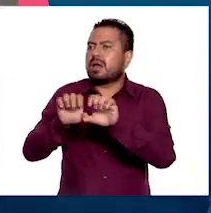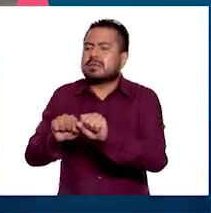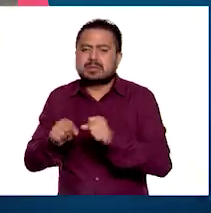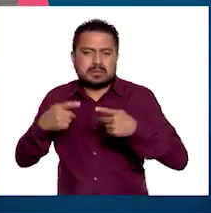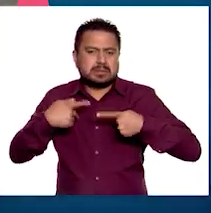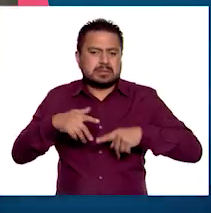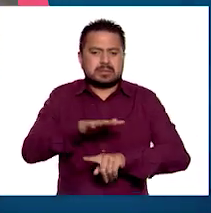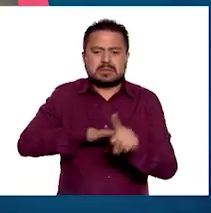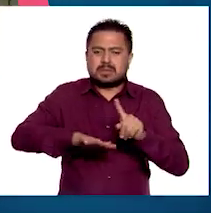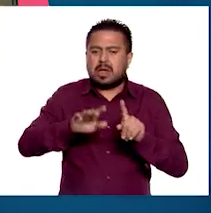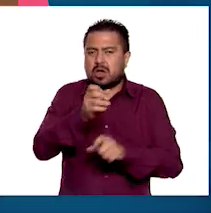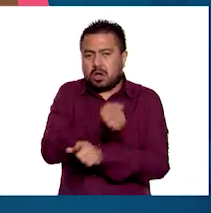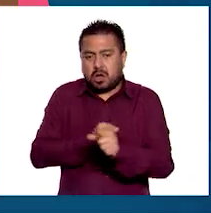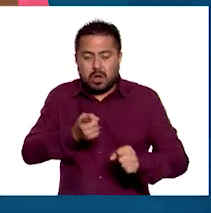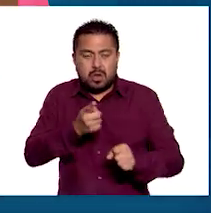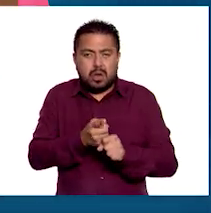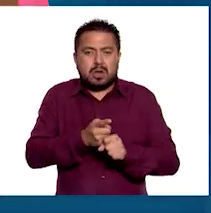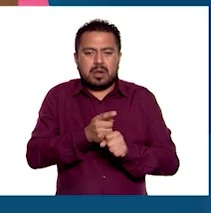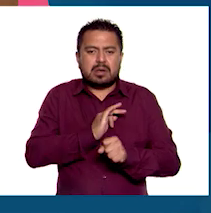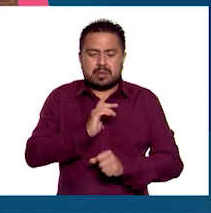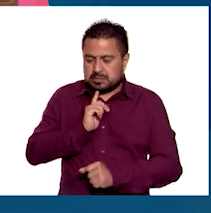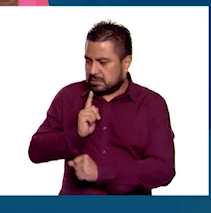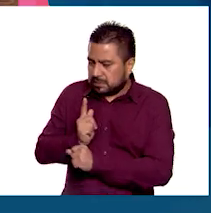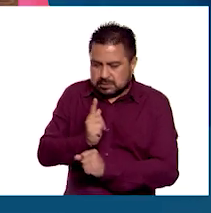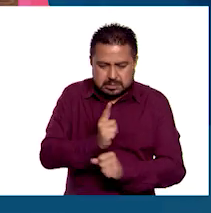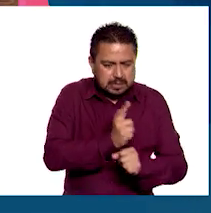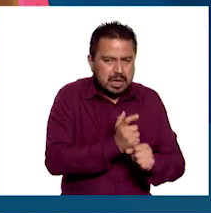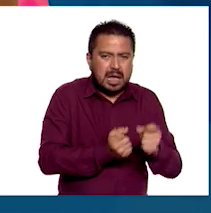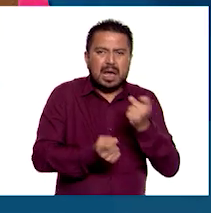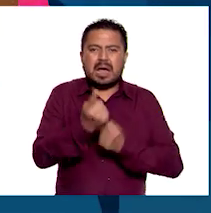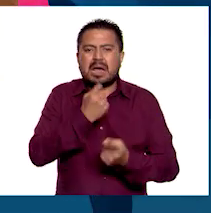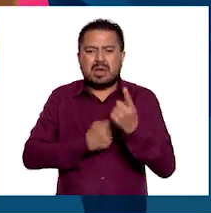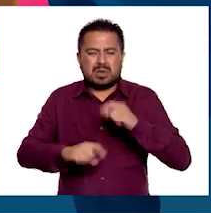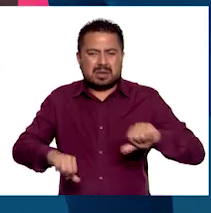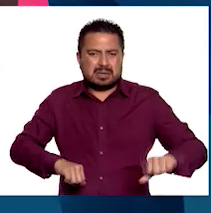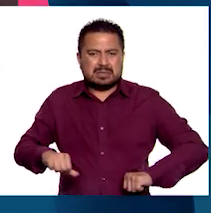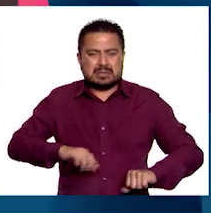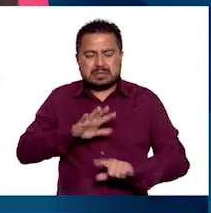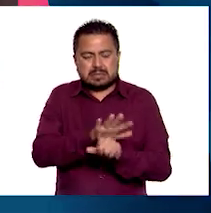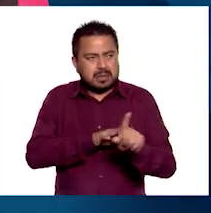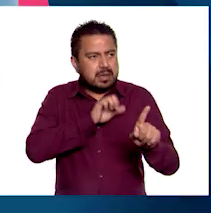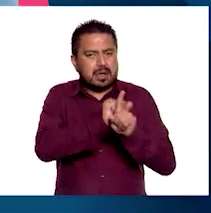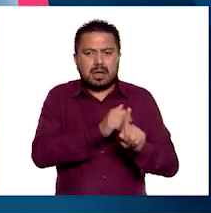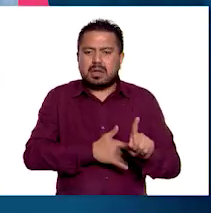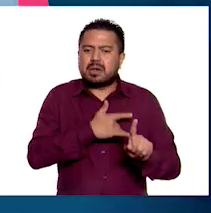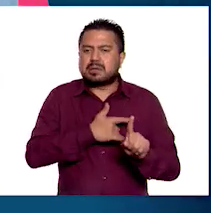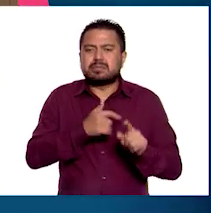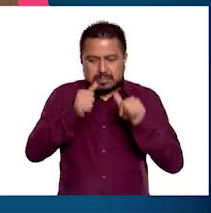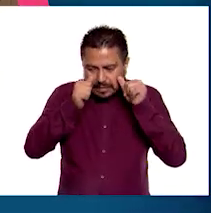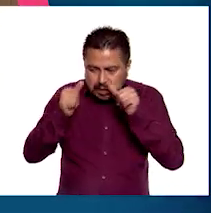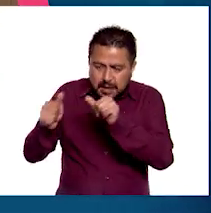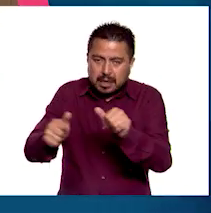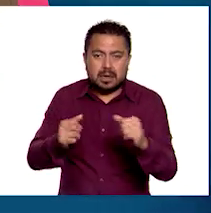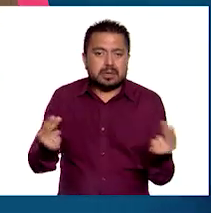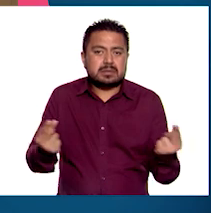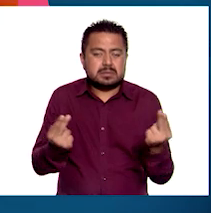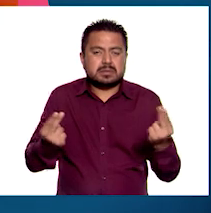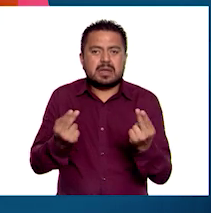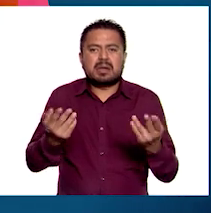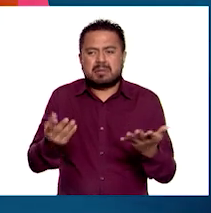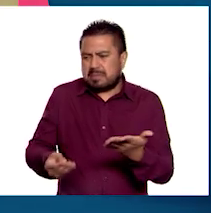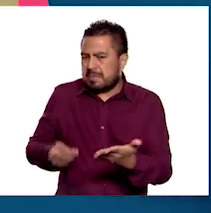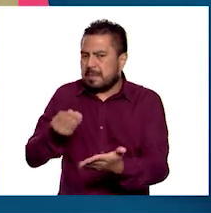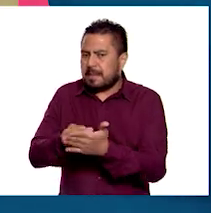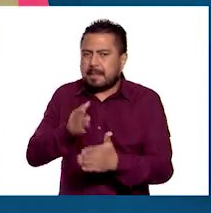expansión de oportunidades y visibilizar algunos retos que enfrentan para satisfacer sus necesidades y ejercer